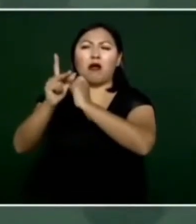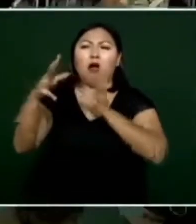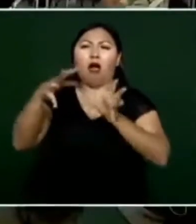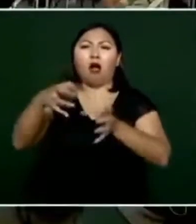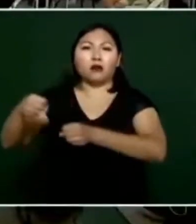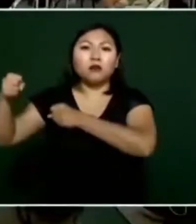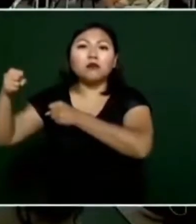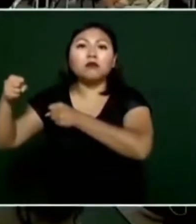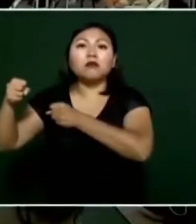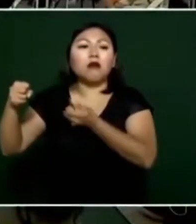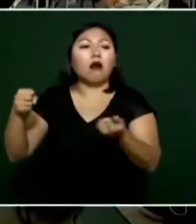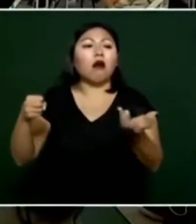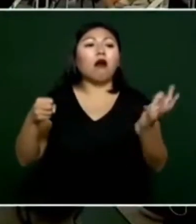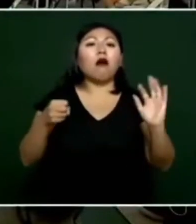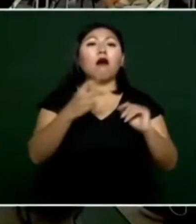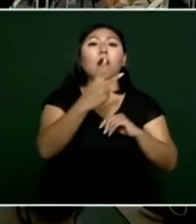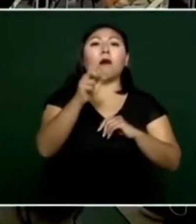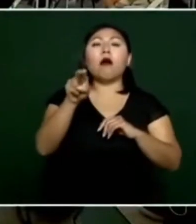entonces